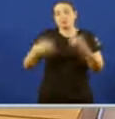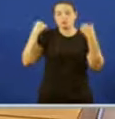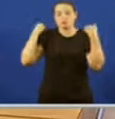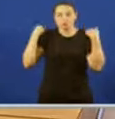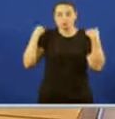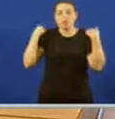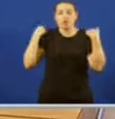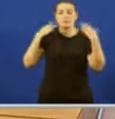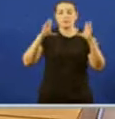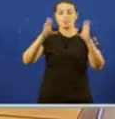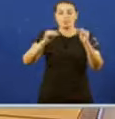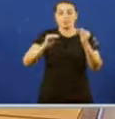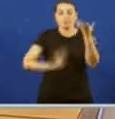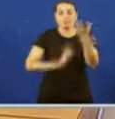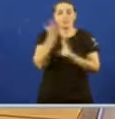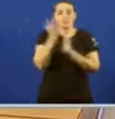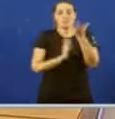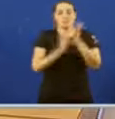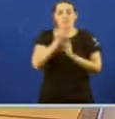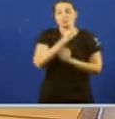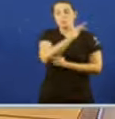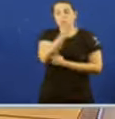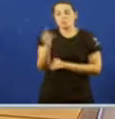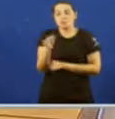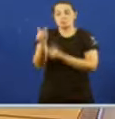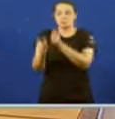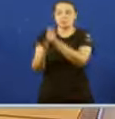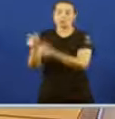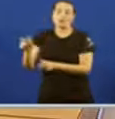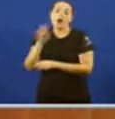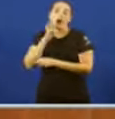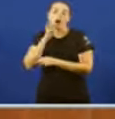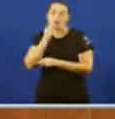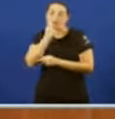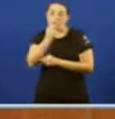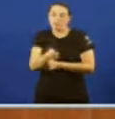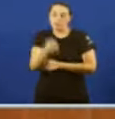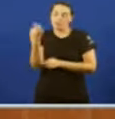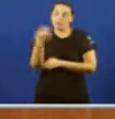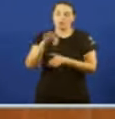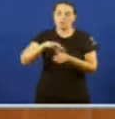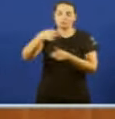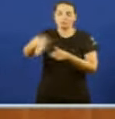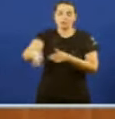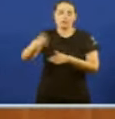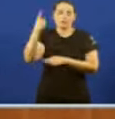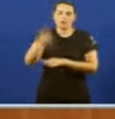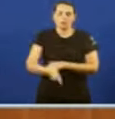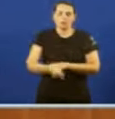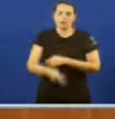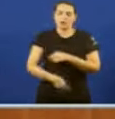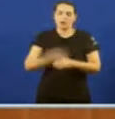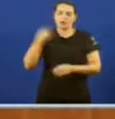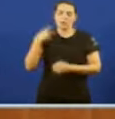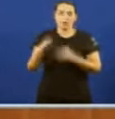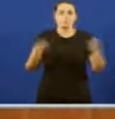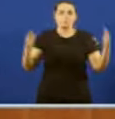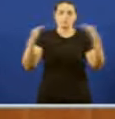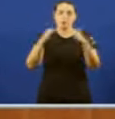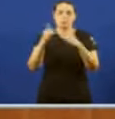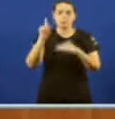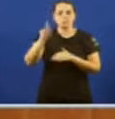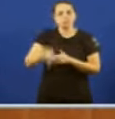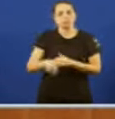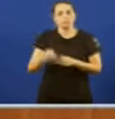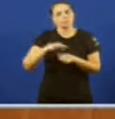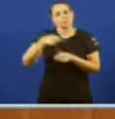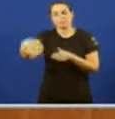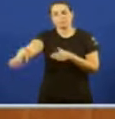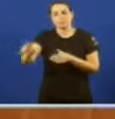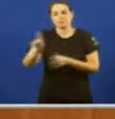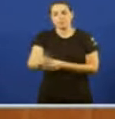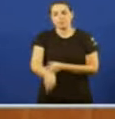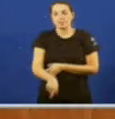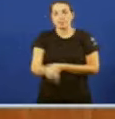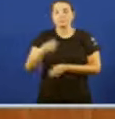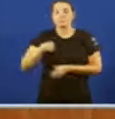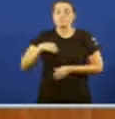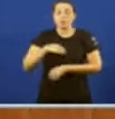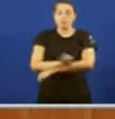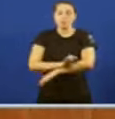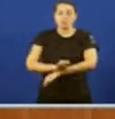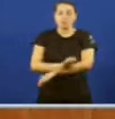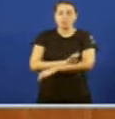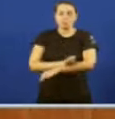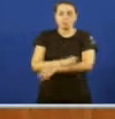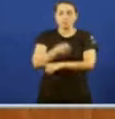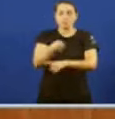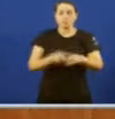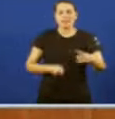servicios de SEAGA E por extinción tamén como máxima responsable Igual que xunto co director Xeralde Montes A fallida, consellera de Medio Rural